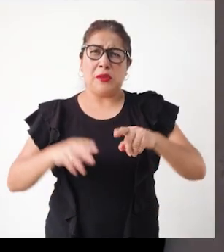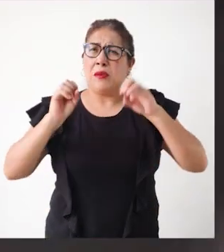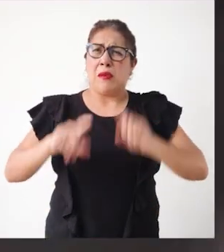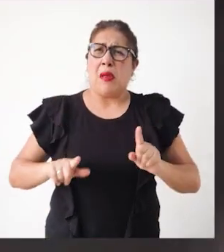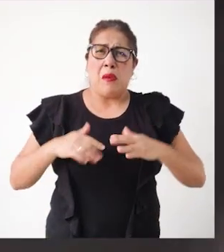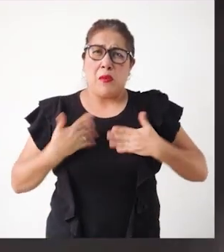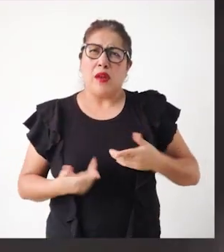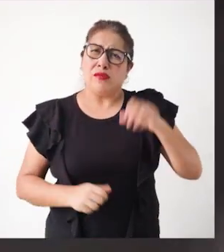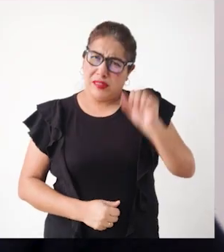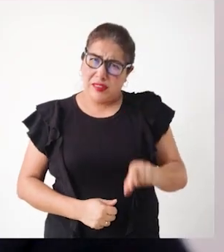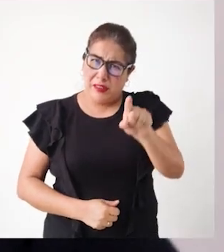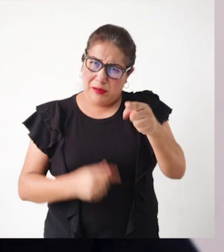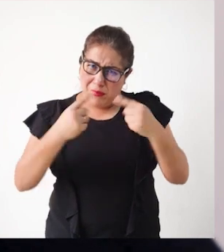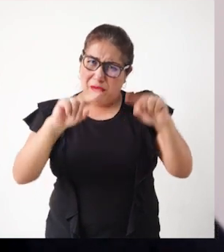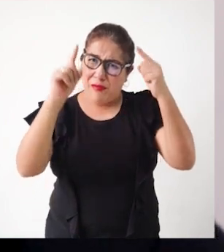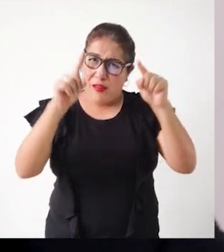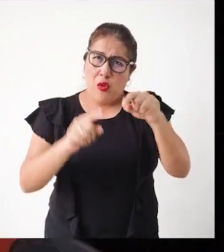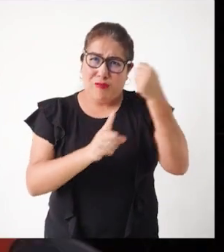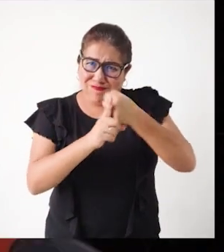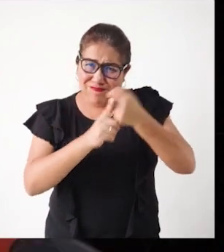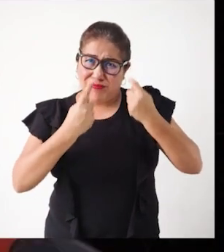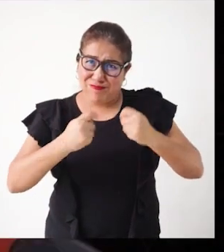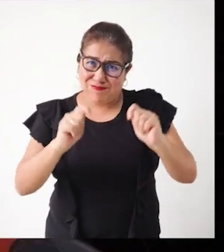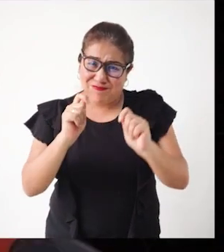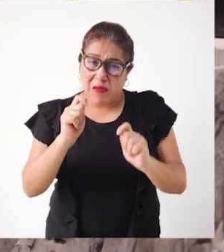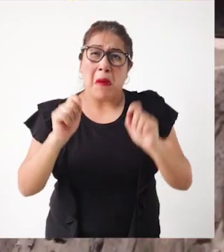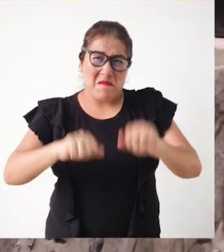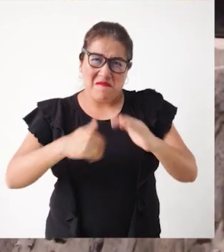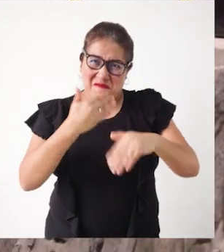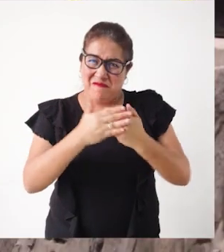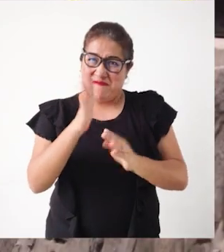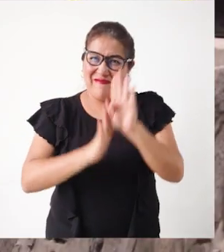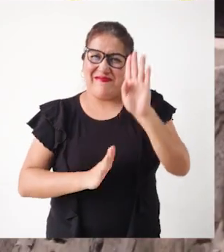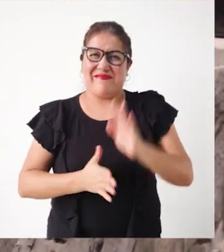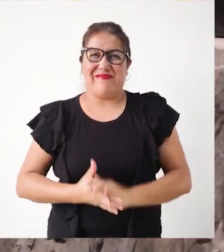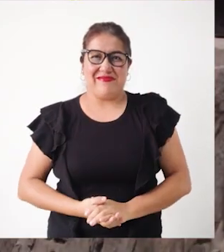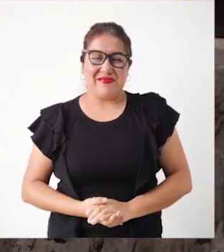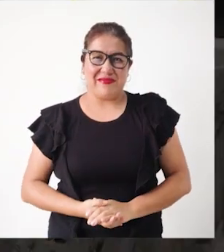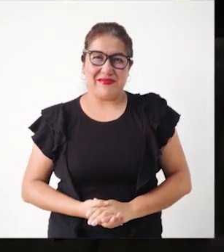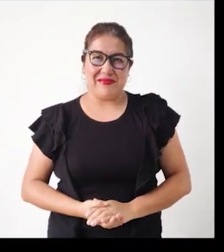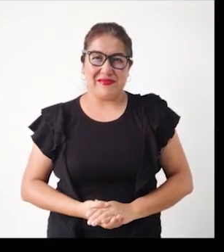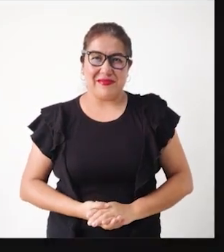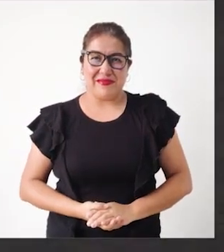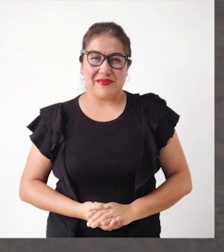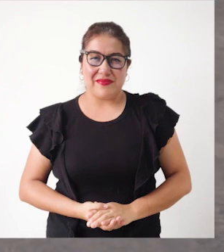No te dejes caer, tú puedes. Con esfuerzo y con empeño, todo se puede.